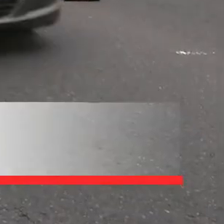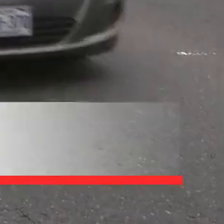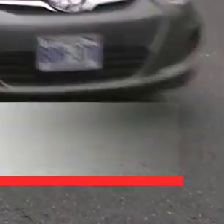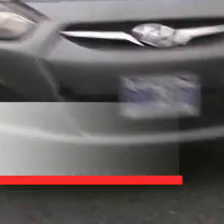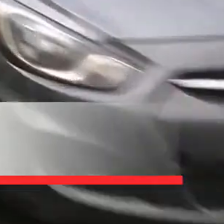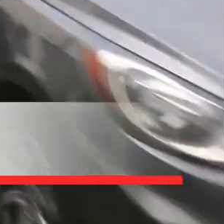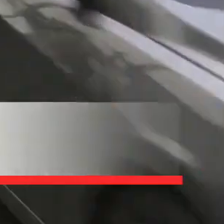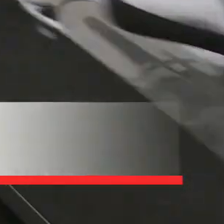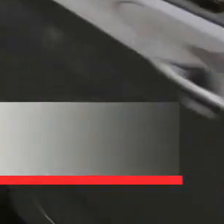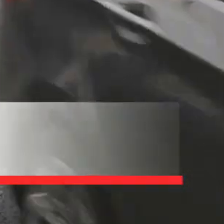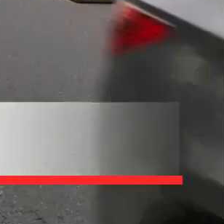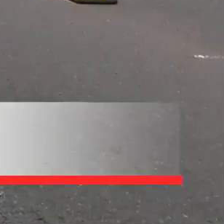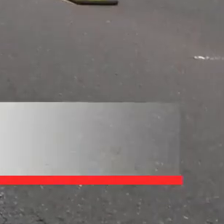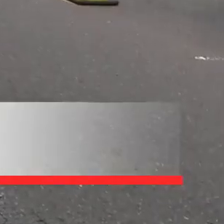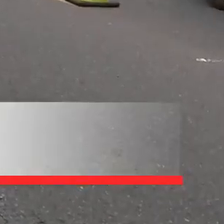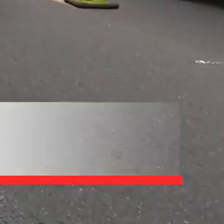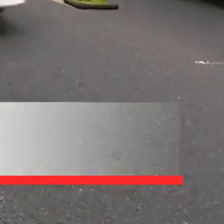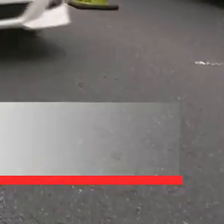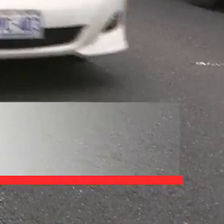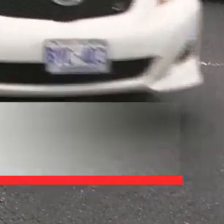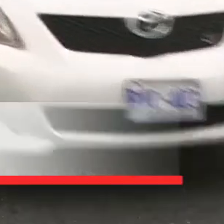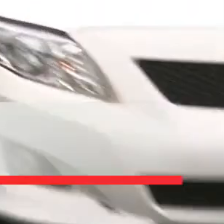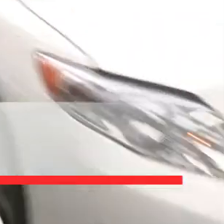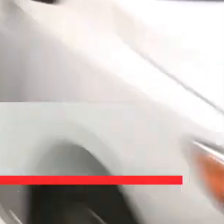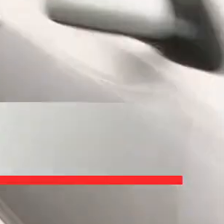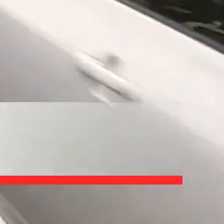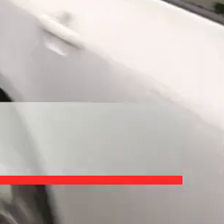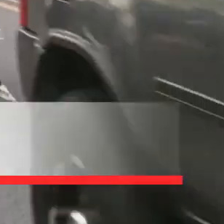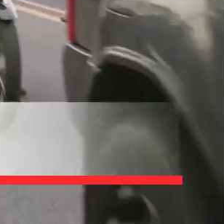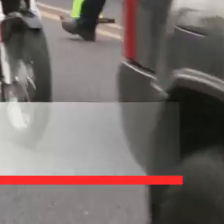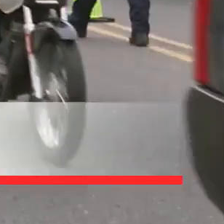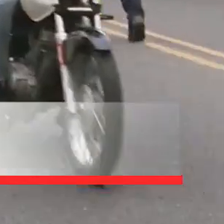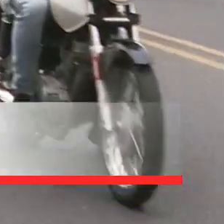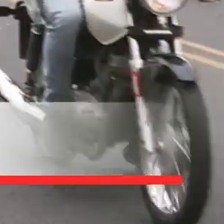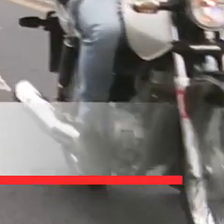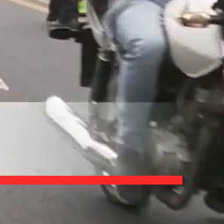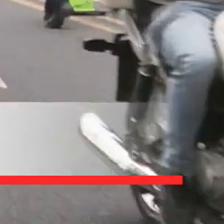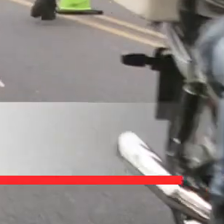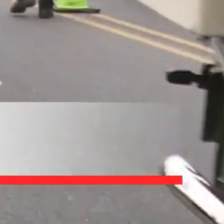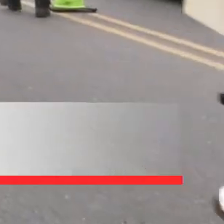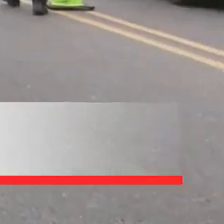aprehensiones por violencia intrafamiliar alcanzaron